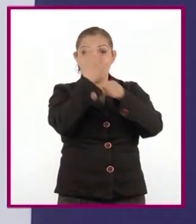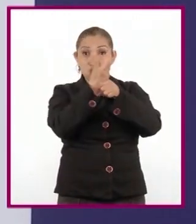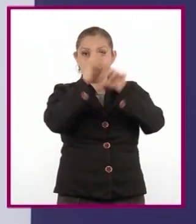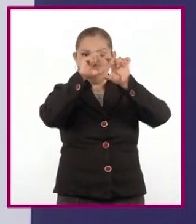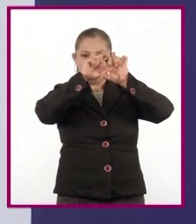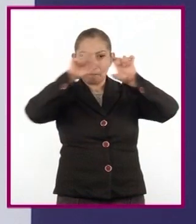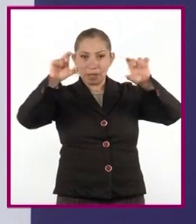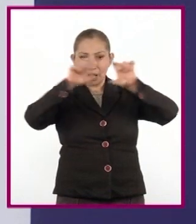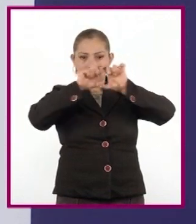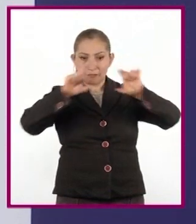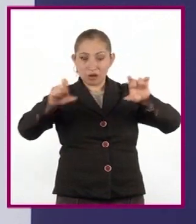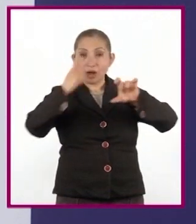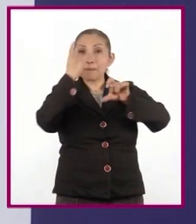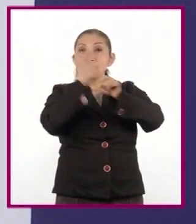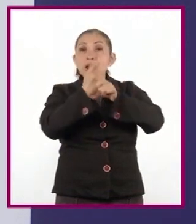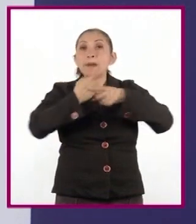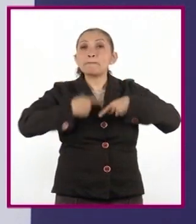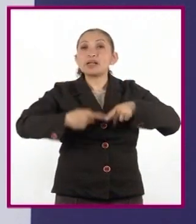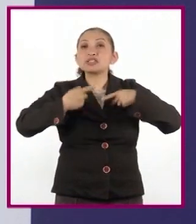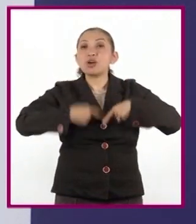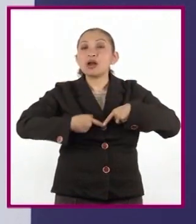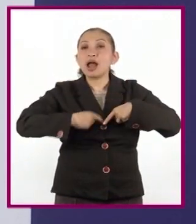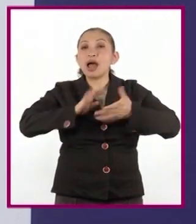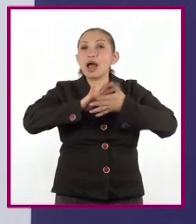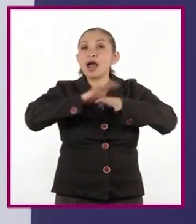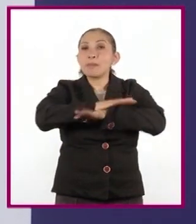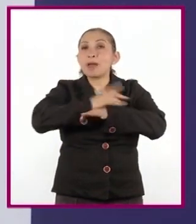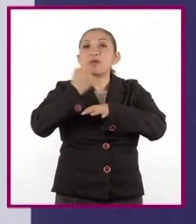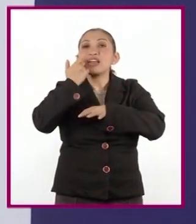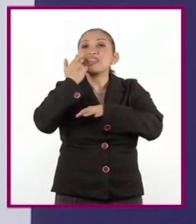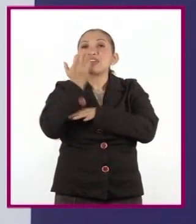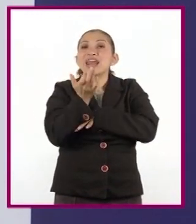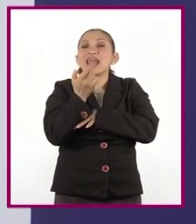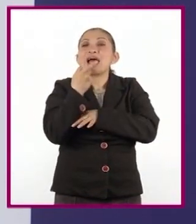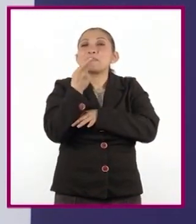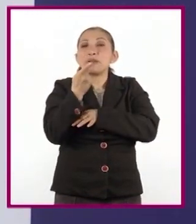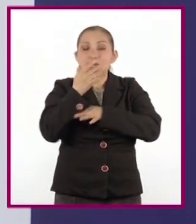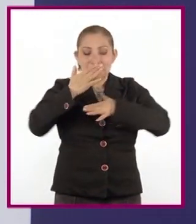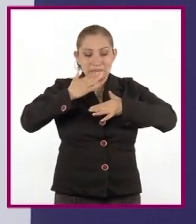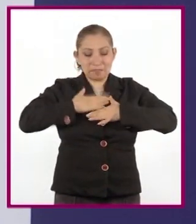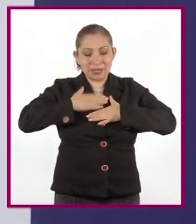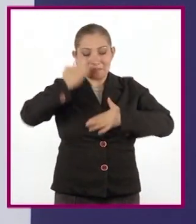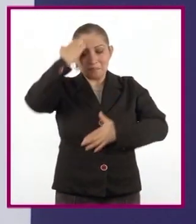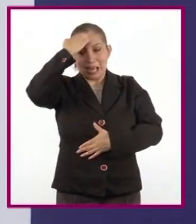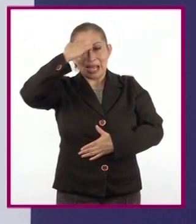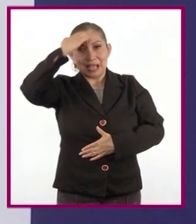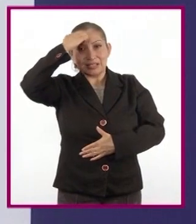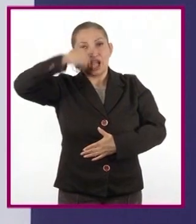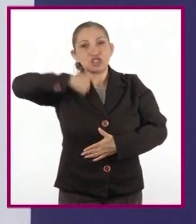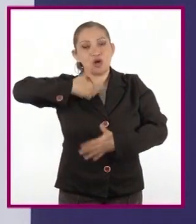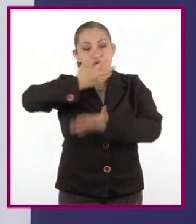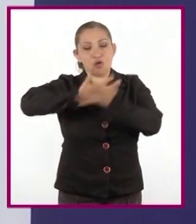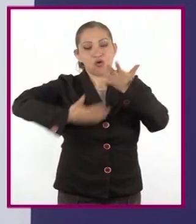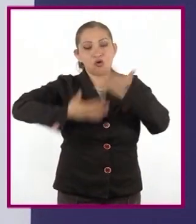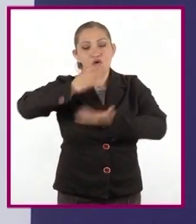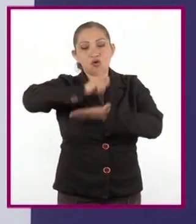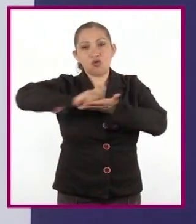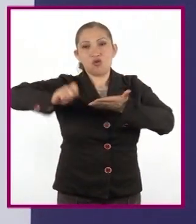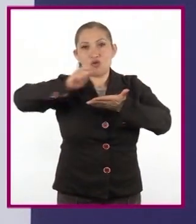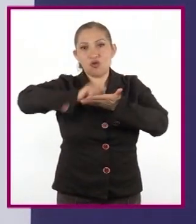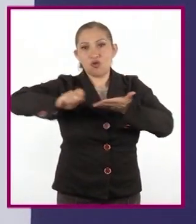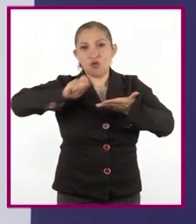utiliza la primera persona porque su intención es hablar de su experiencia como escritor de la obra